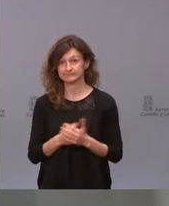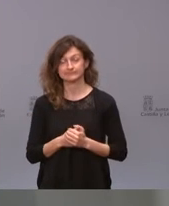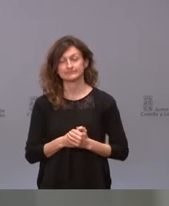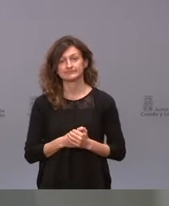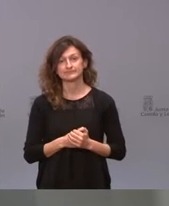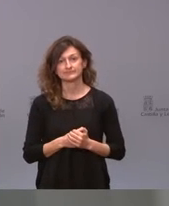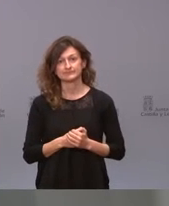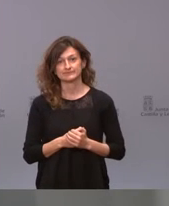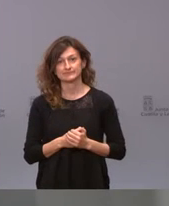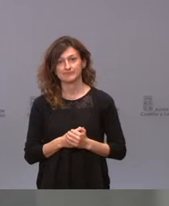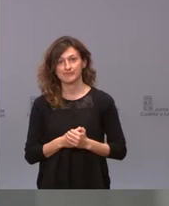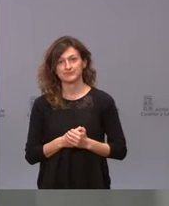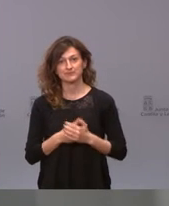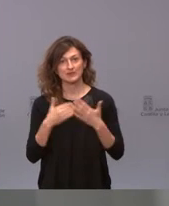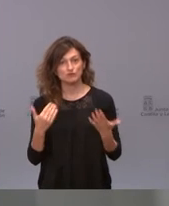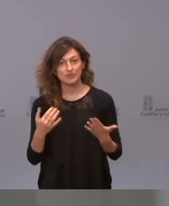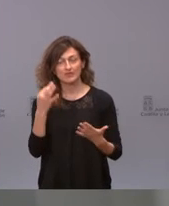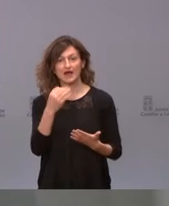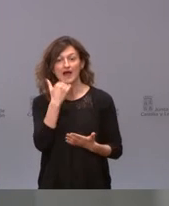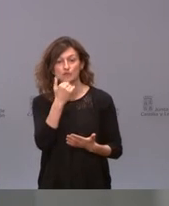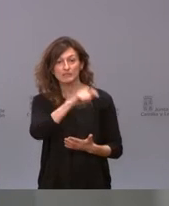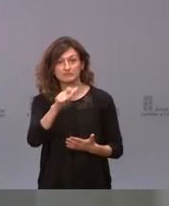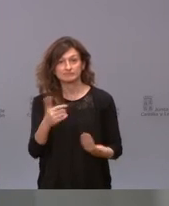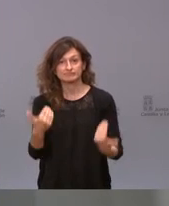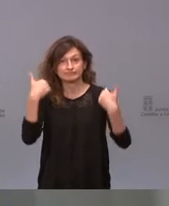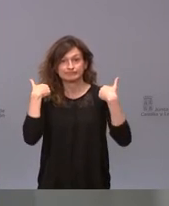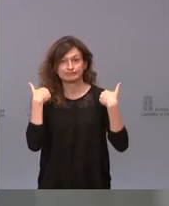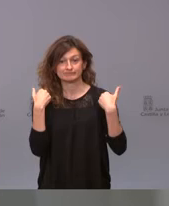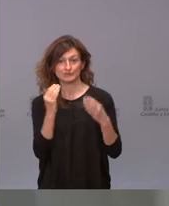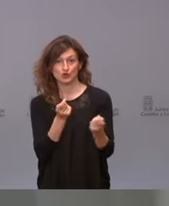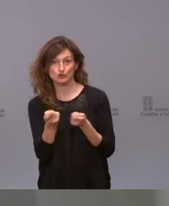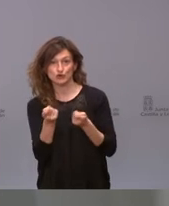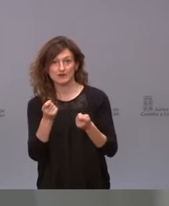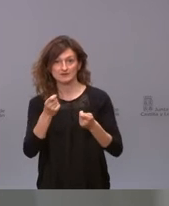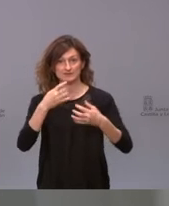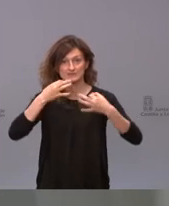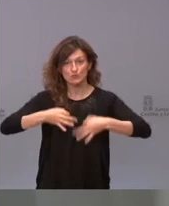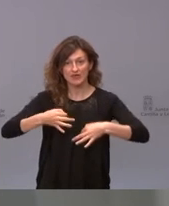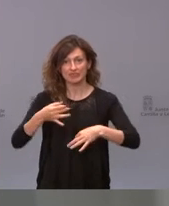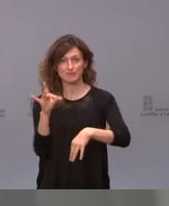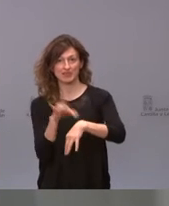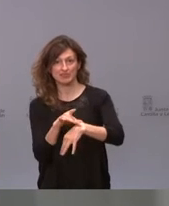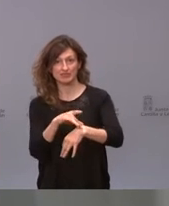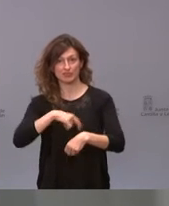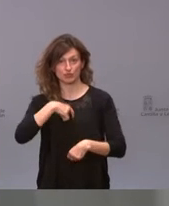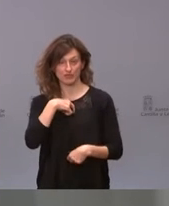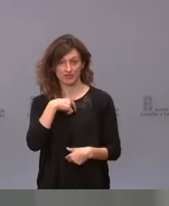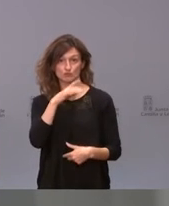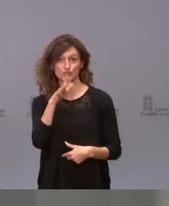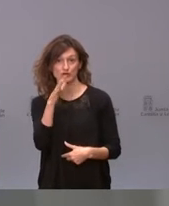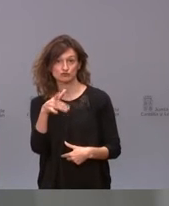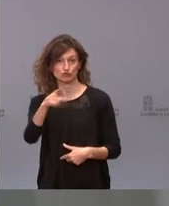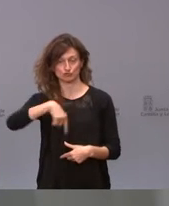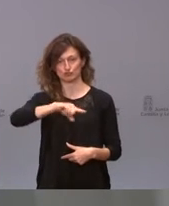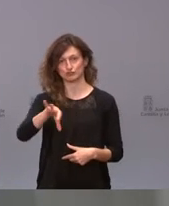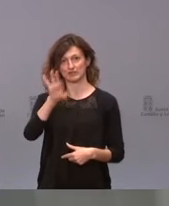pues alguien tiene que encargarse de velar por la seguridad de nuestros pacientes y de nuestros ciudadanos. Y ese es el porqué de esta decisión.